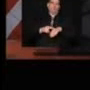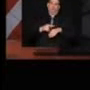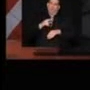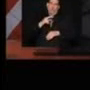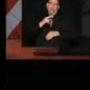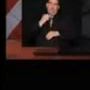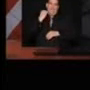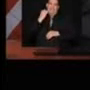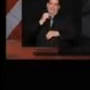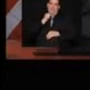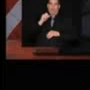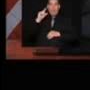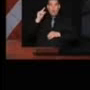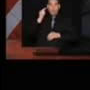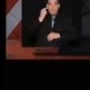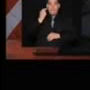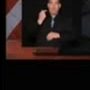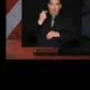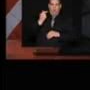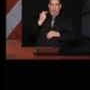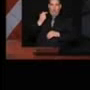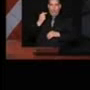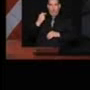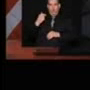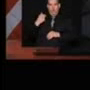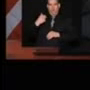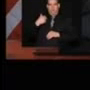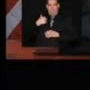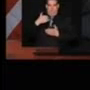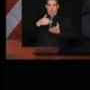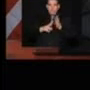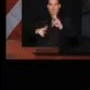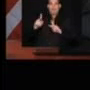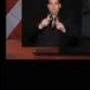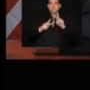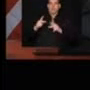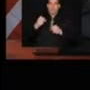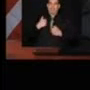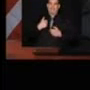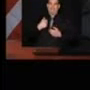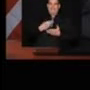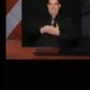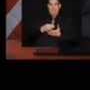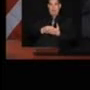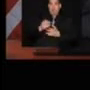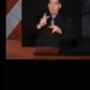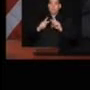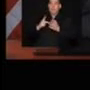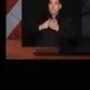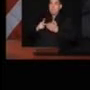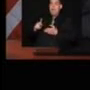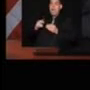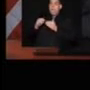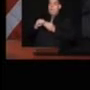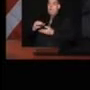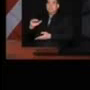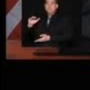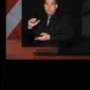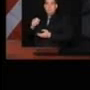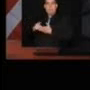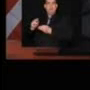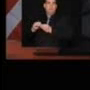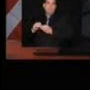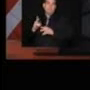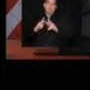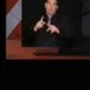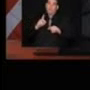para cuadrar la caja y por fin el que puede pagar más, paga más, y el que puede pagar menos, paga menos. Este